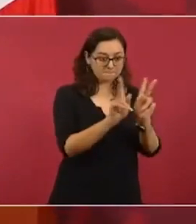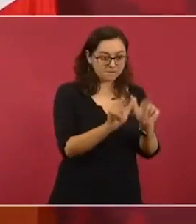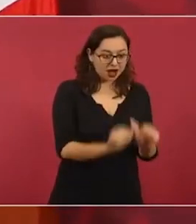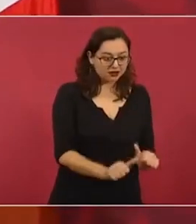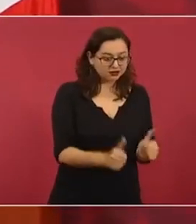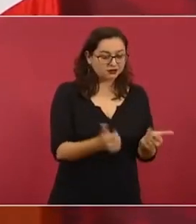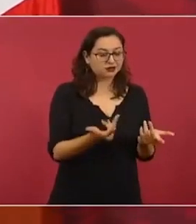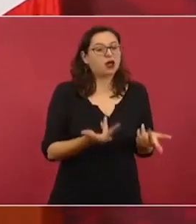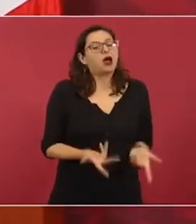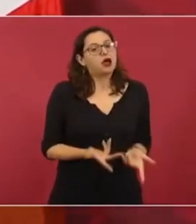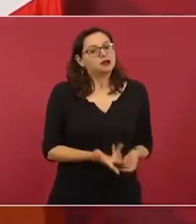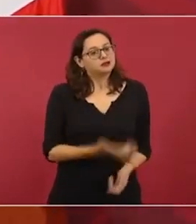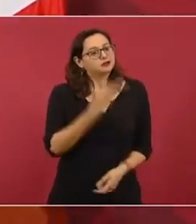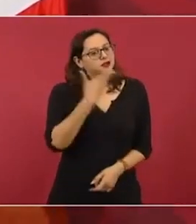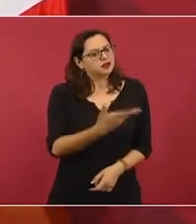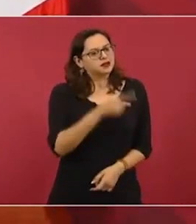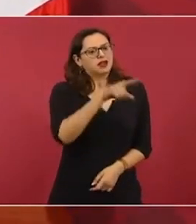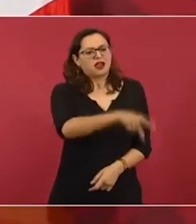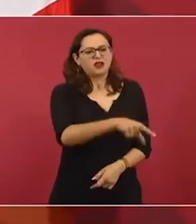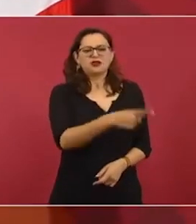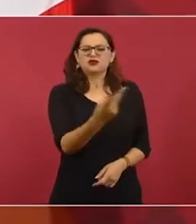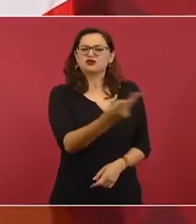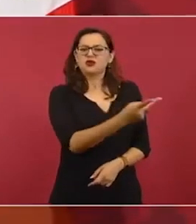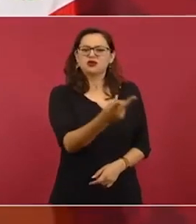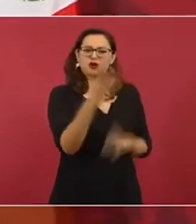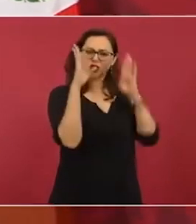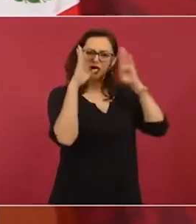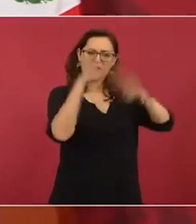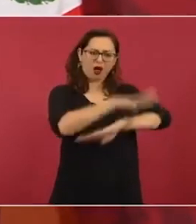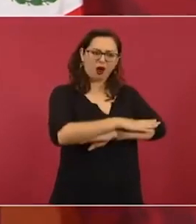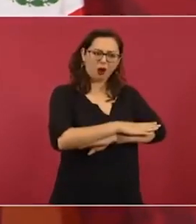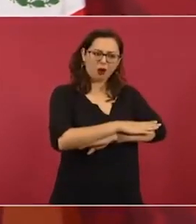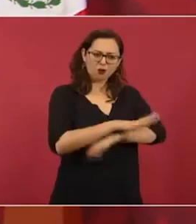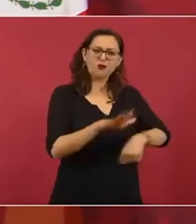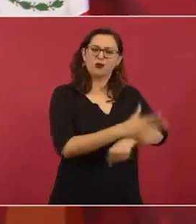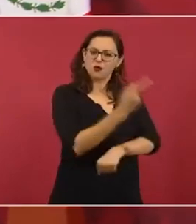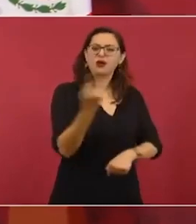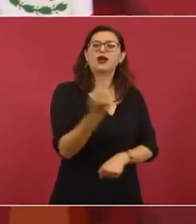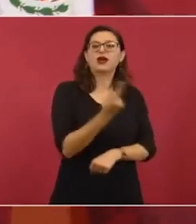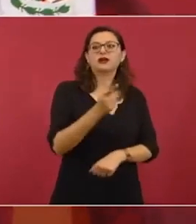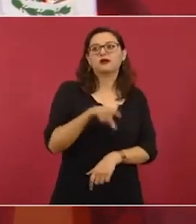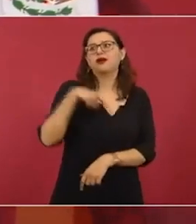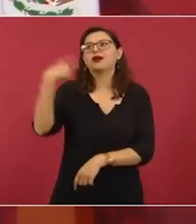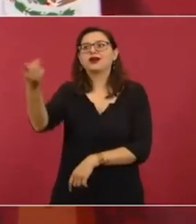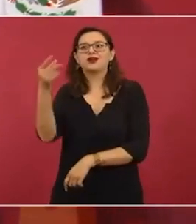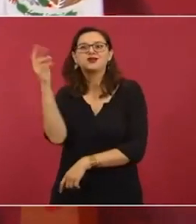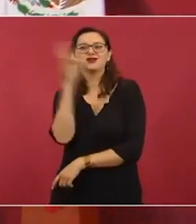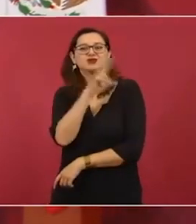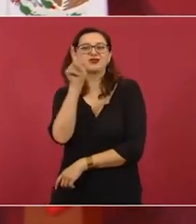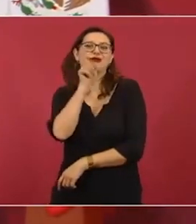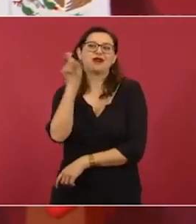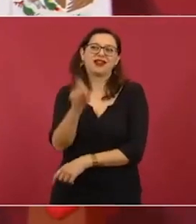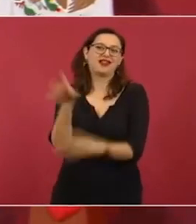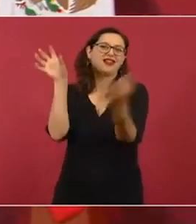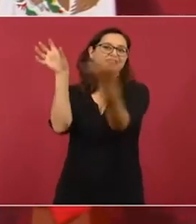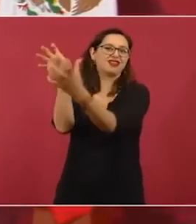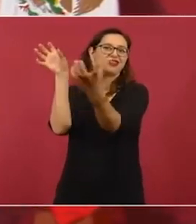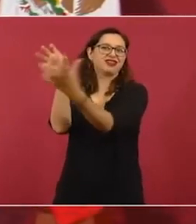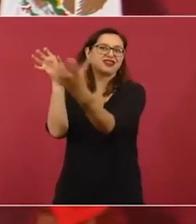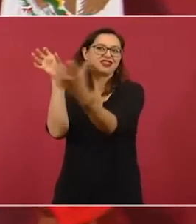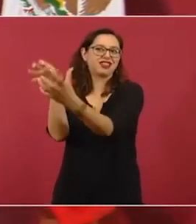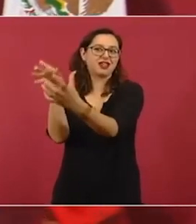y el aumento en los precios del petróleo a